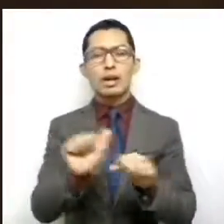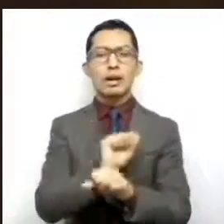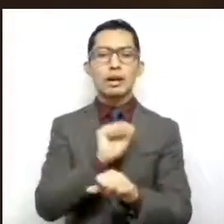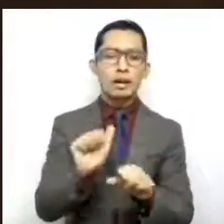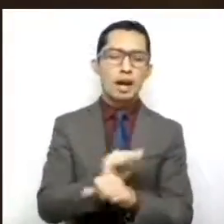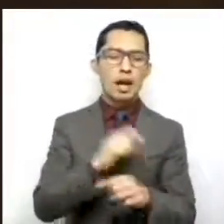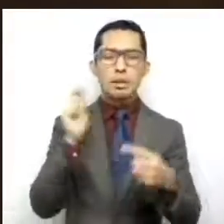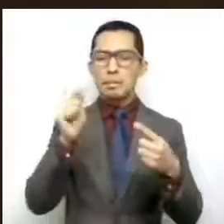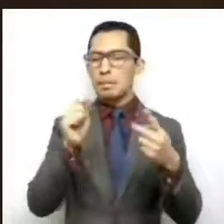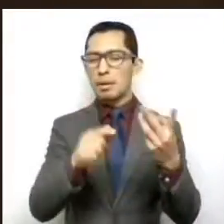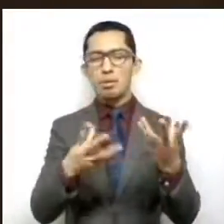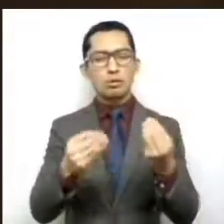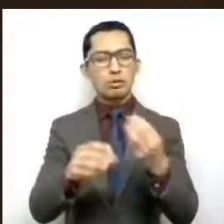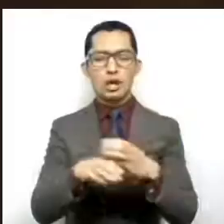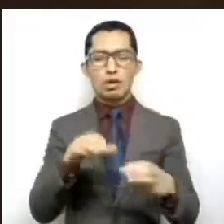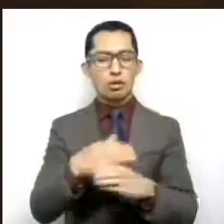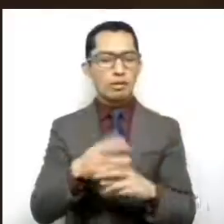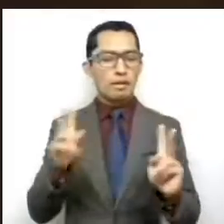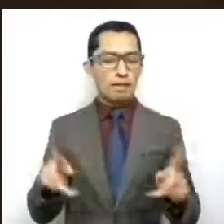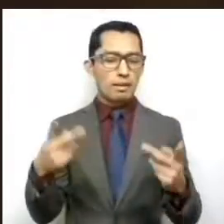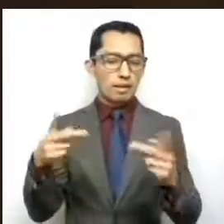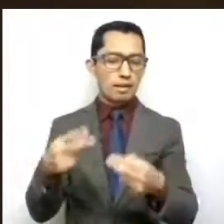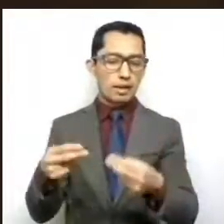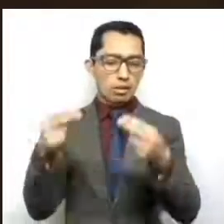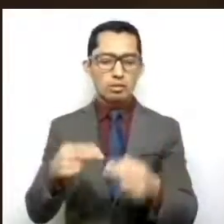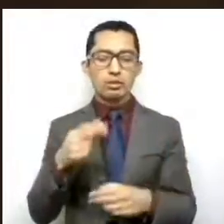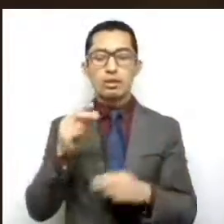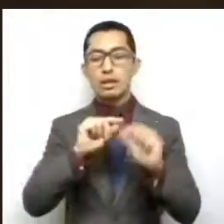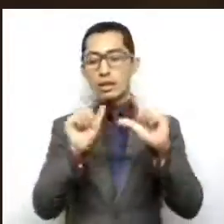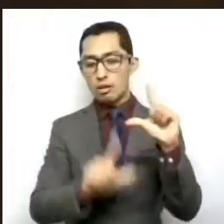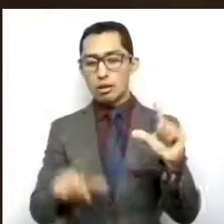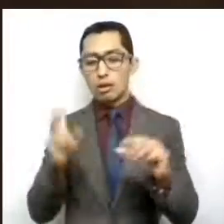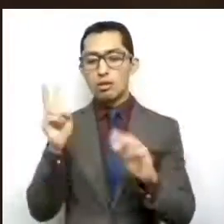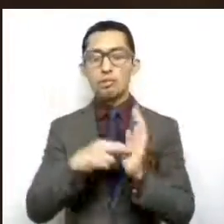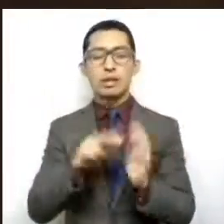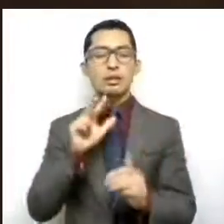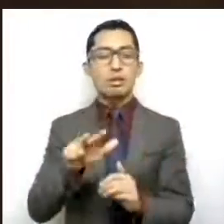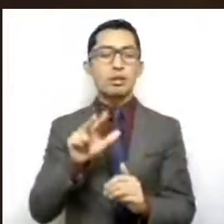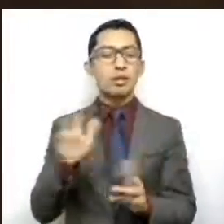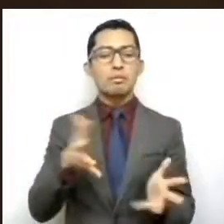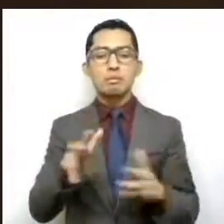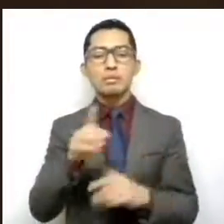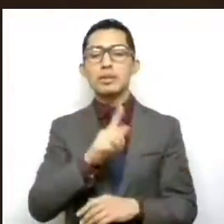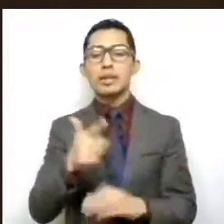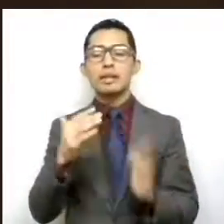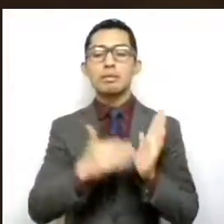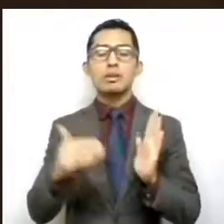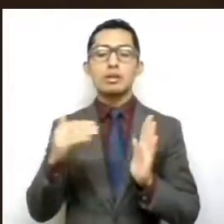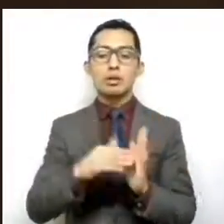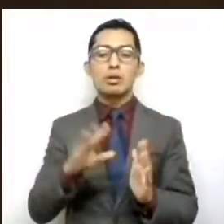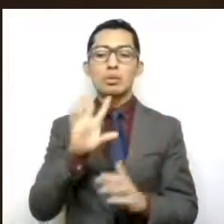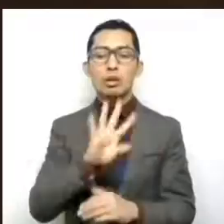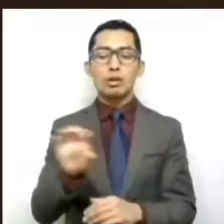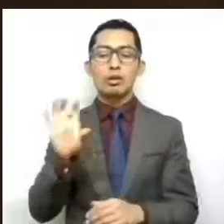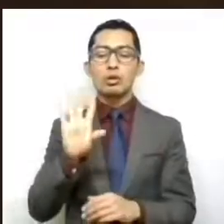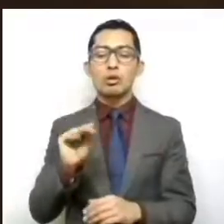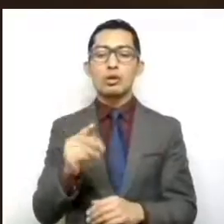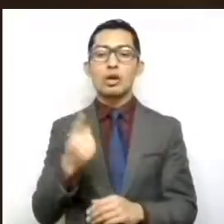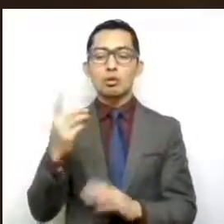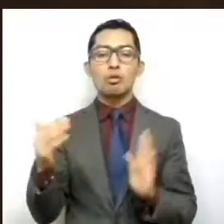entre otros. A nivel nacional, en 2018, se estimaba que 7 millones 481 mil